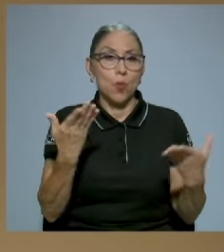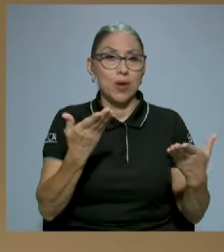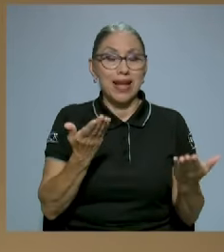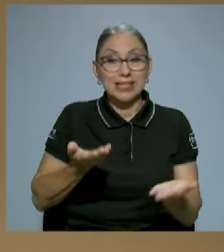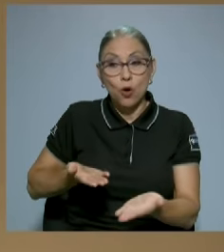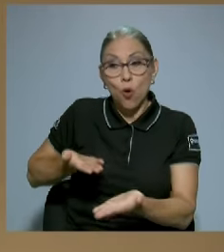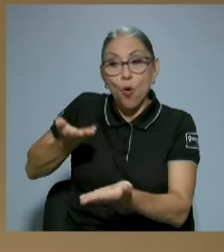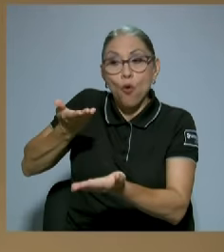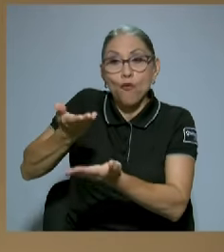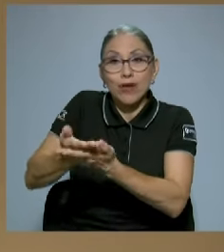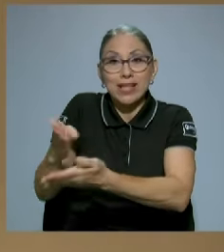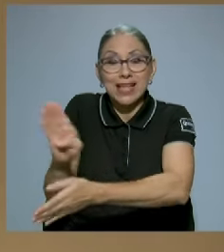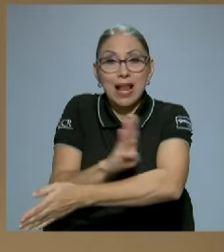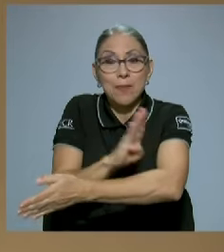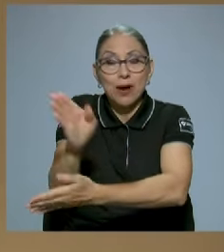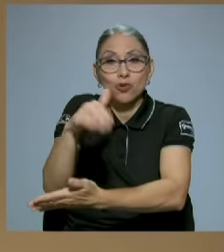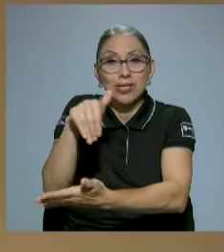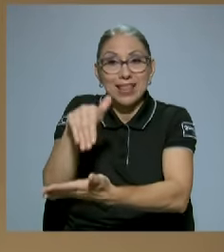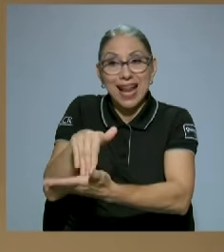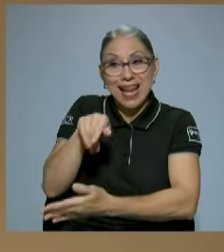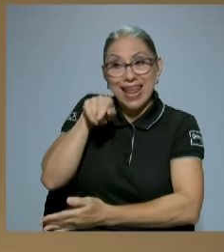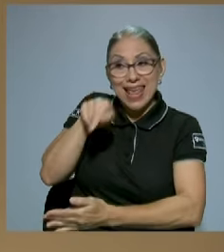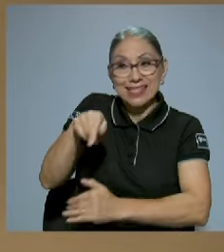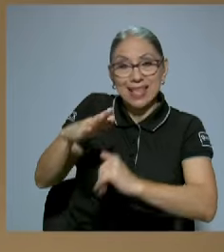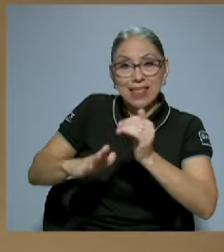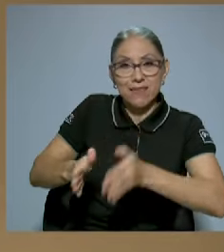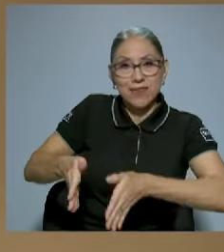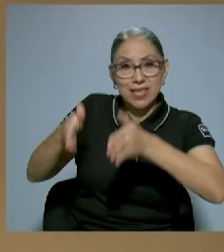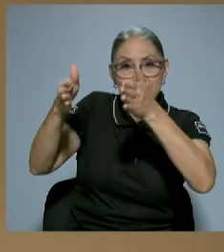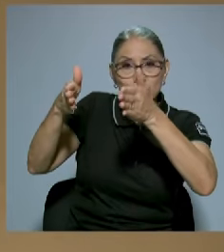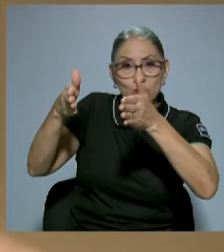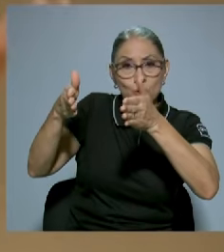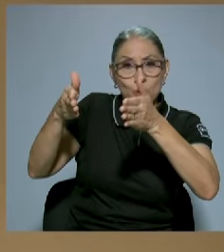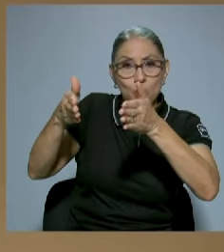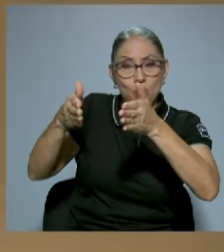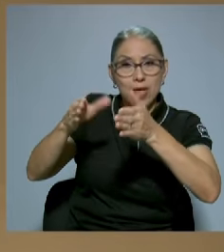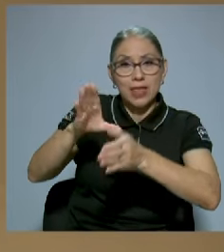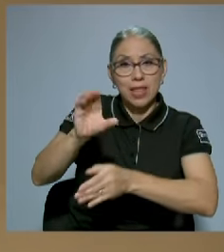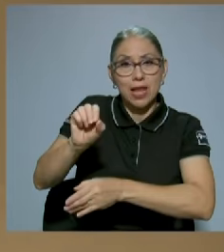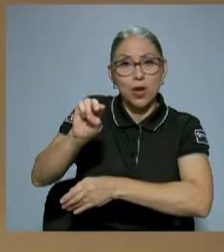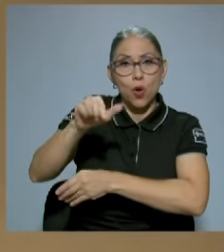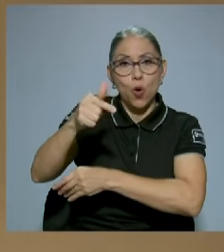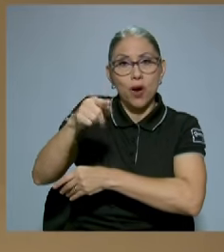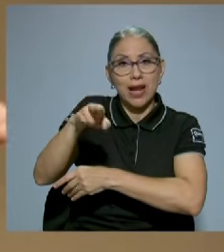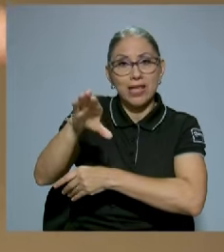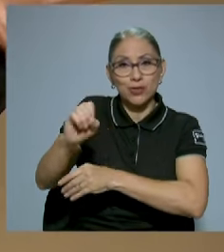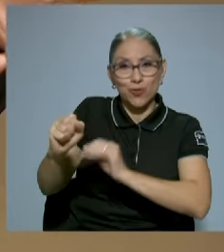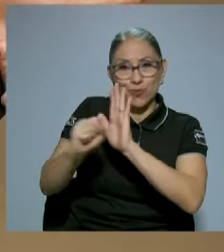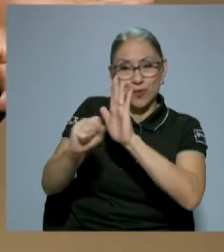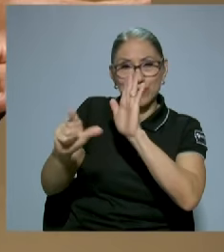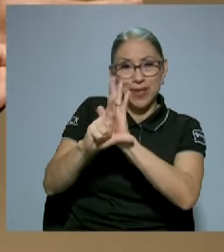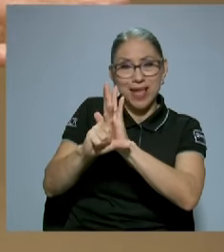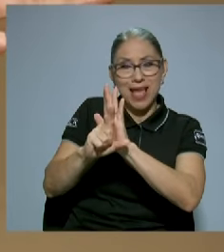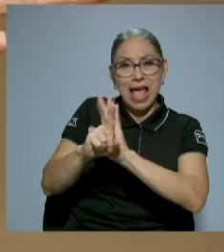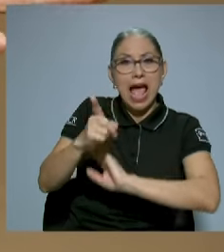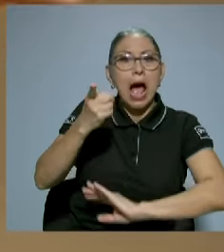Central ese edificio del Congreso, entonces había que ver qué hacían con lo que ya habían